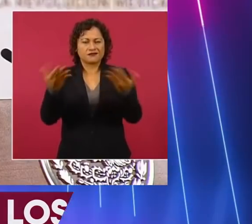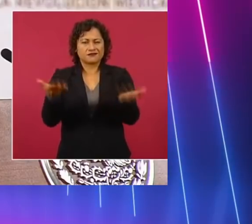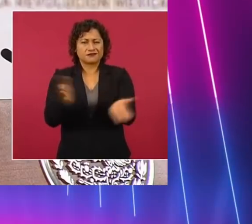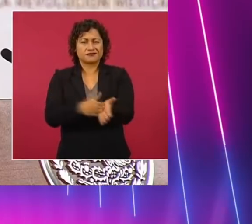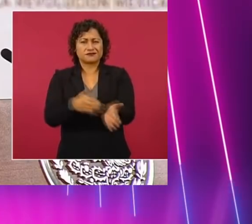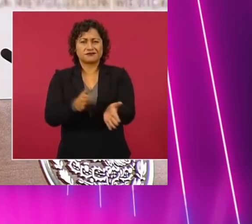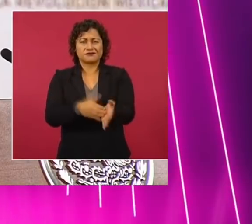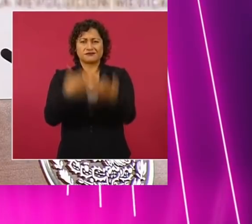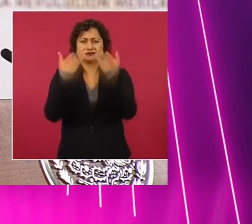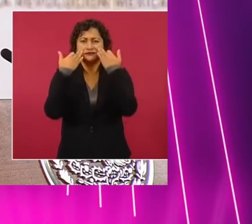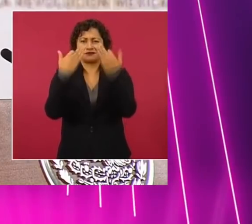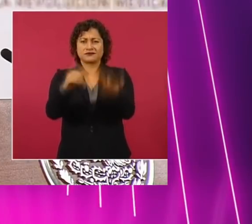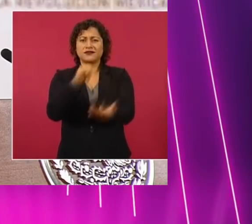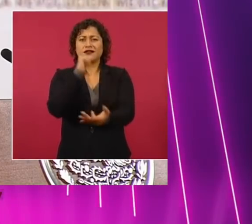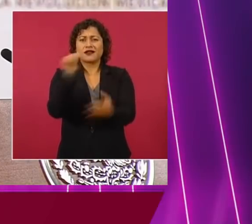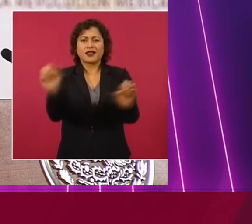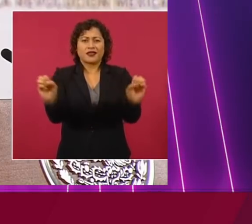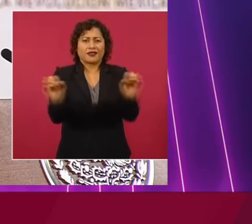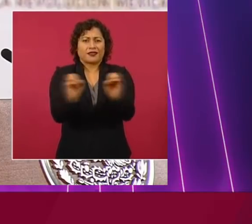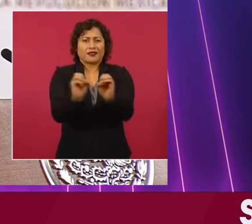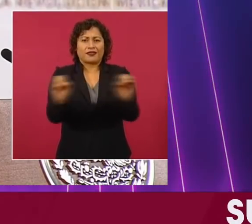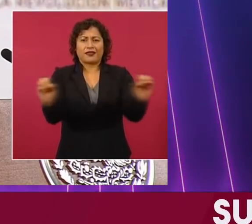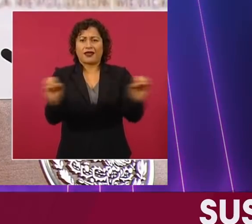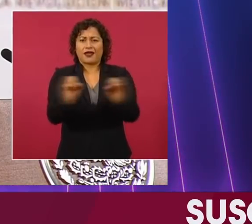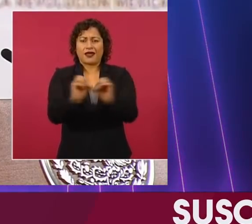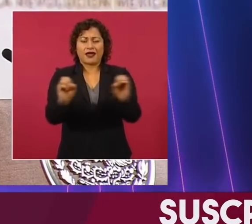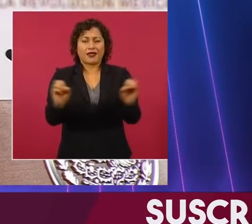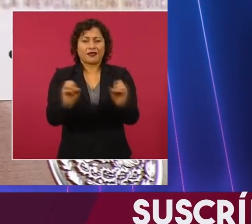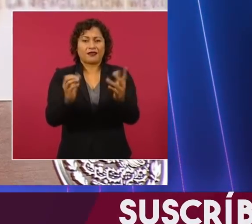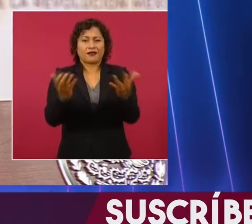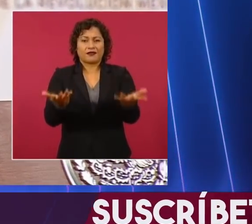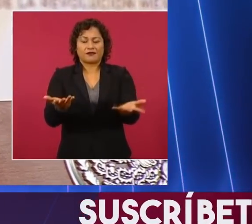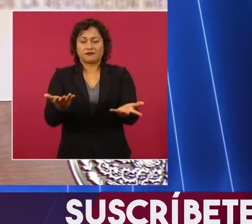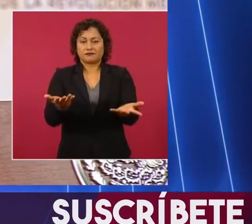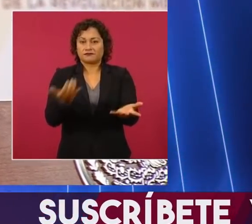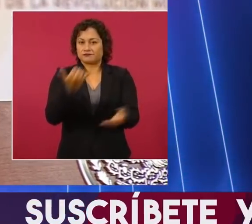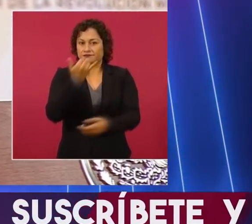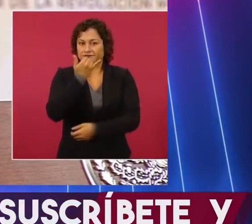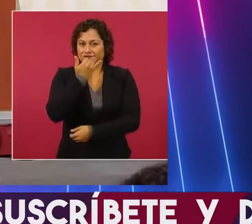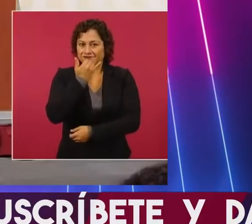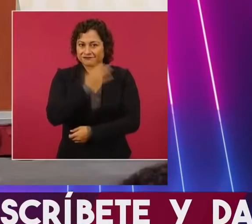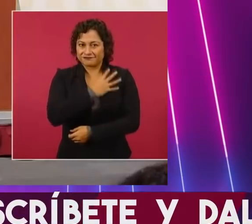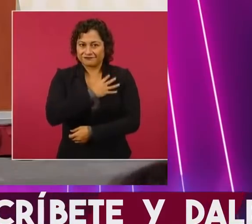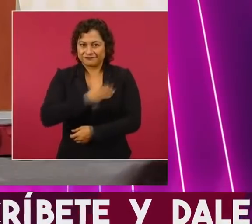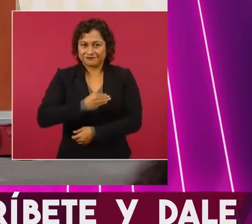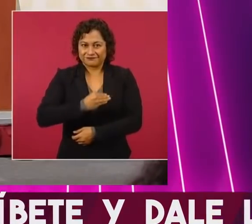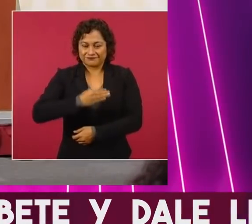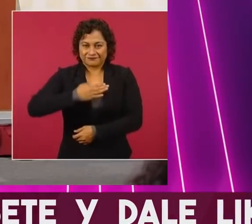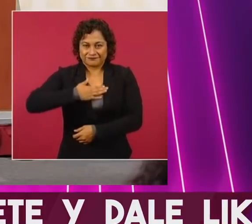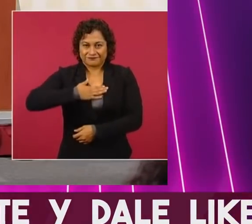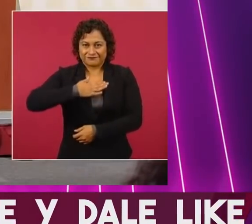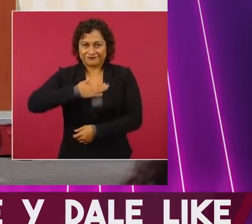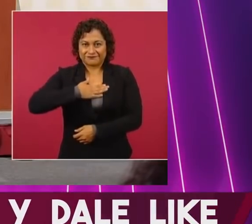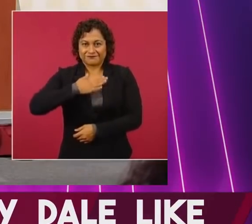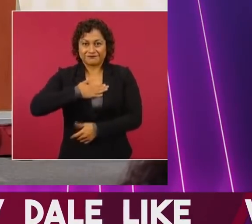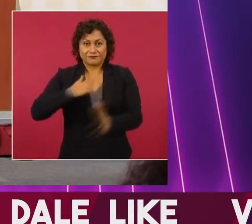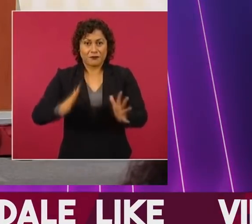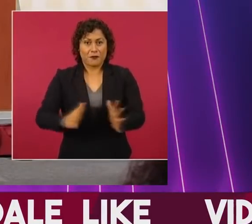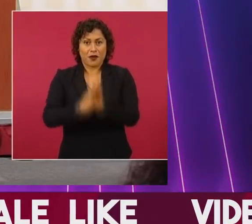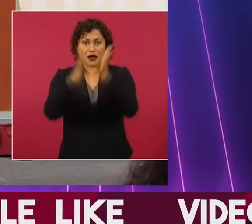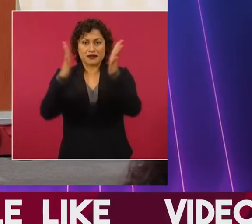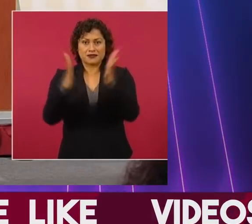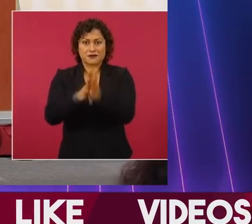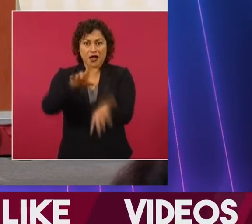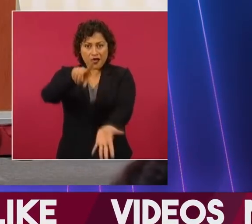absolutamente. Mis hijos no tienen participación en el